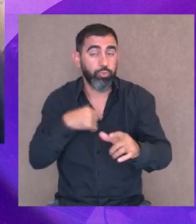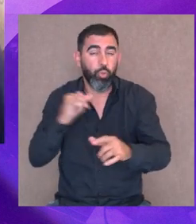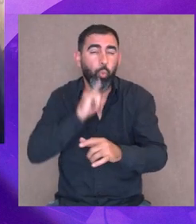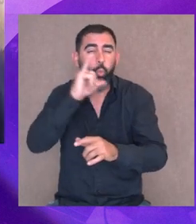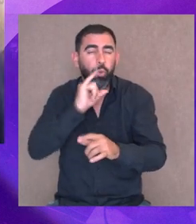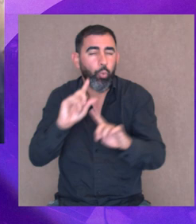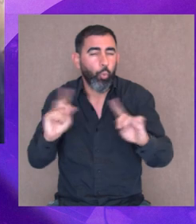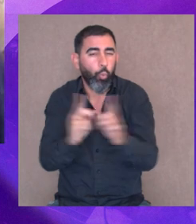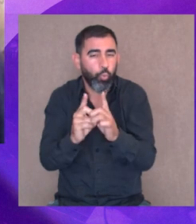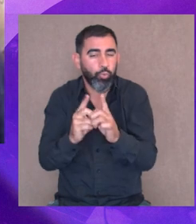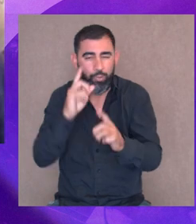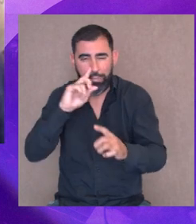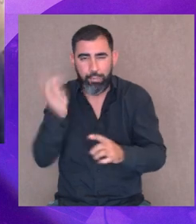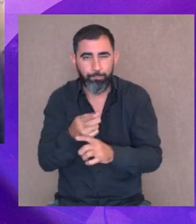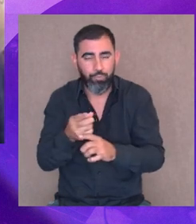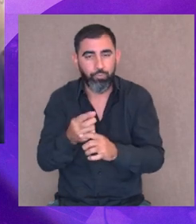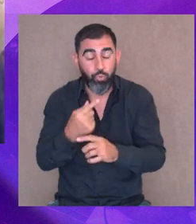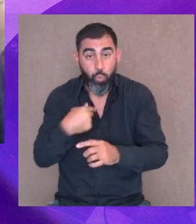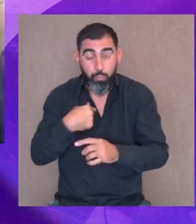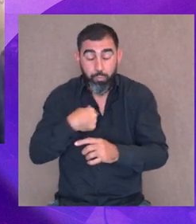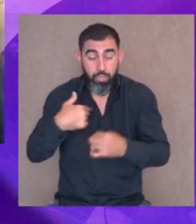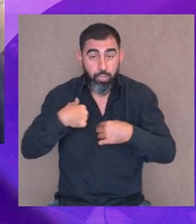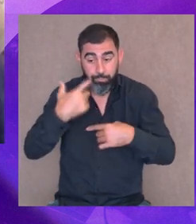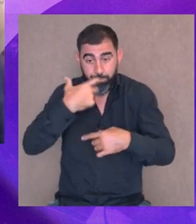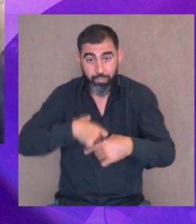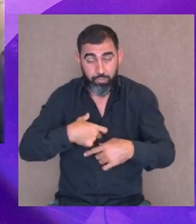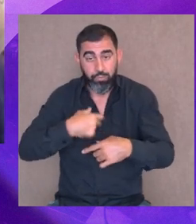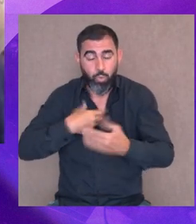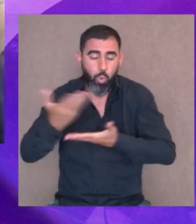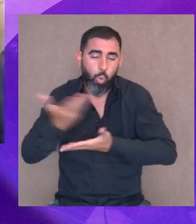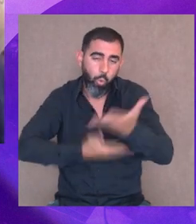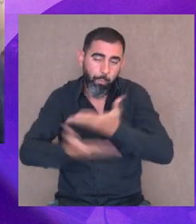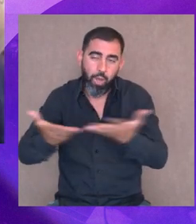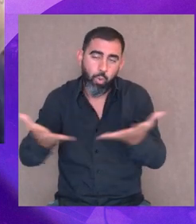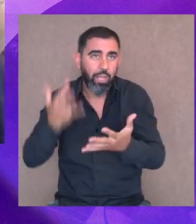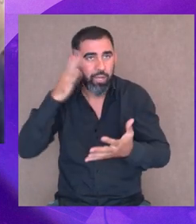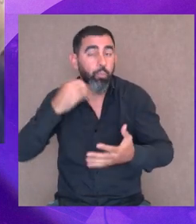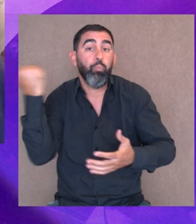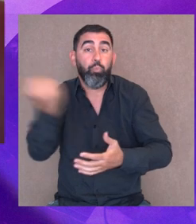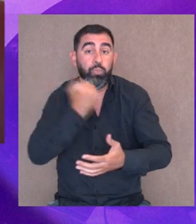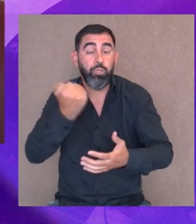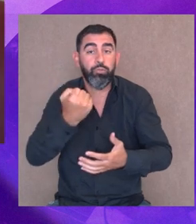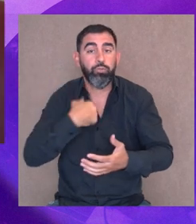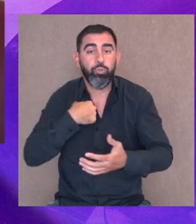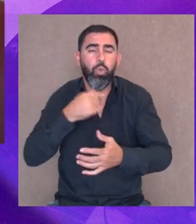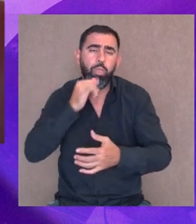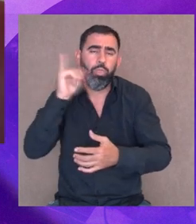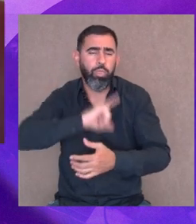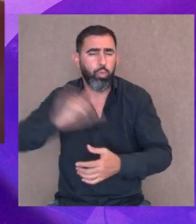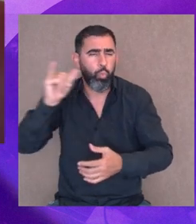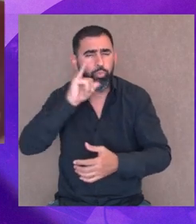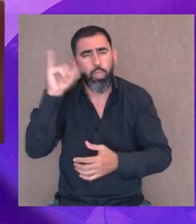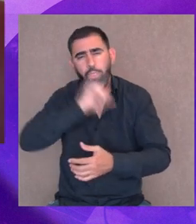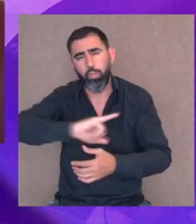Yo quería contarles una cosa muy pequeña y rápida que me sucedió y digo, lo comparto porque me pareció importante, yo hice varias